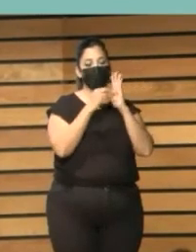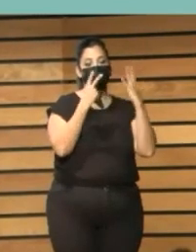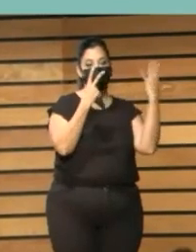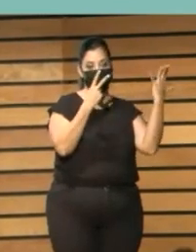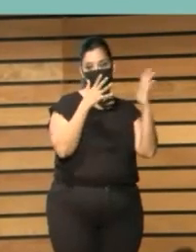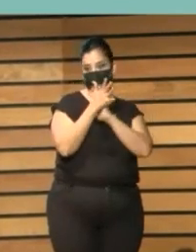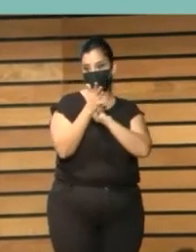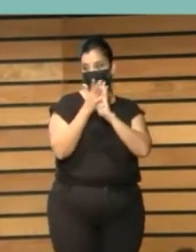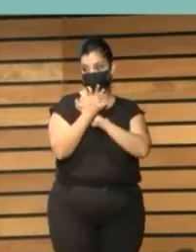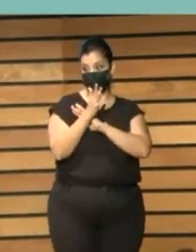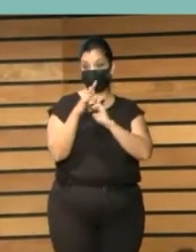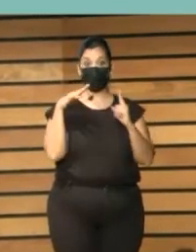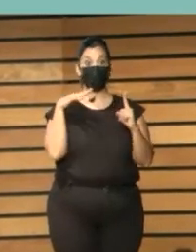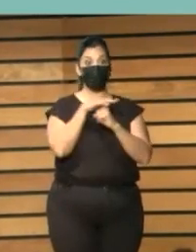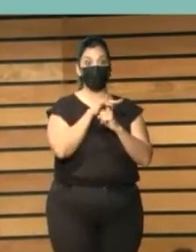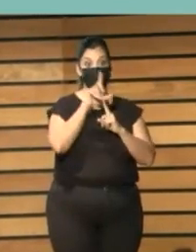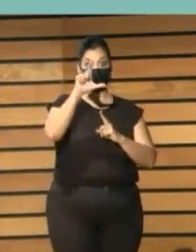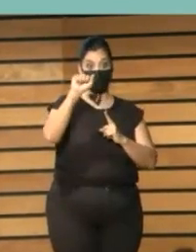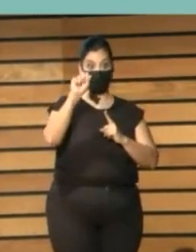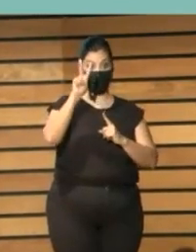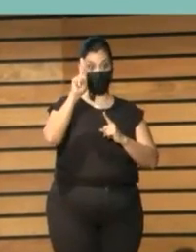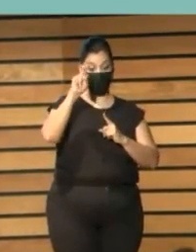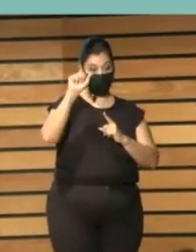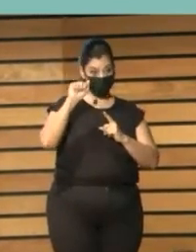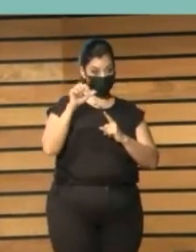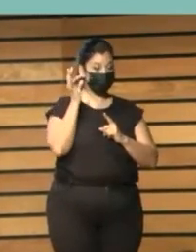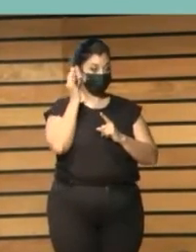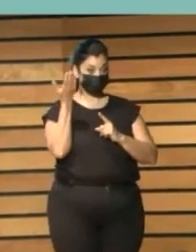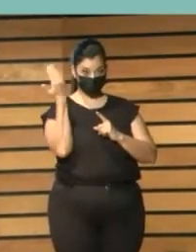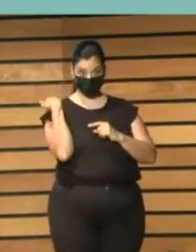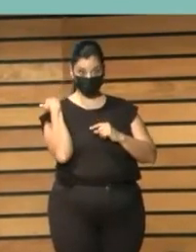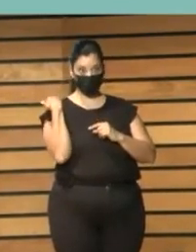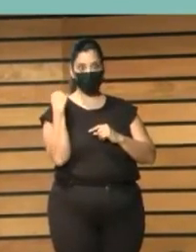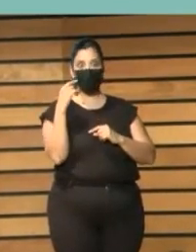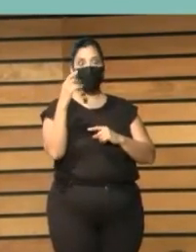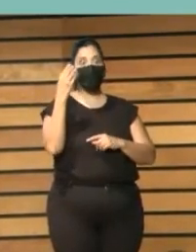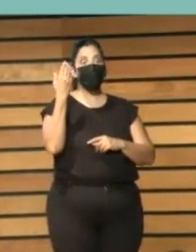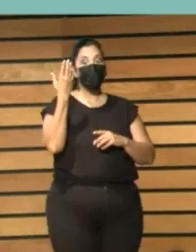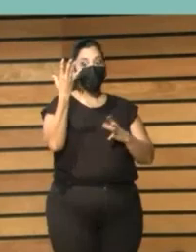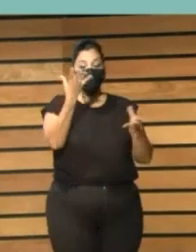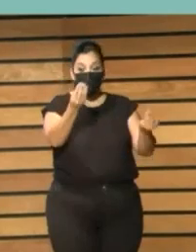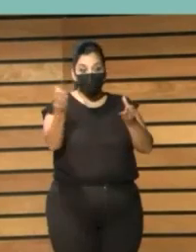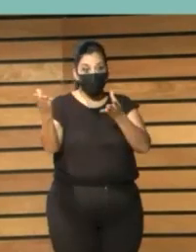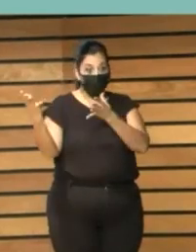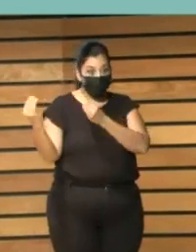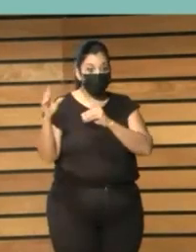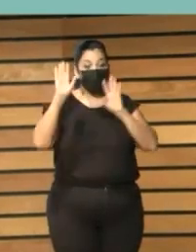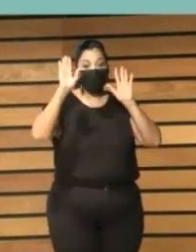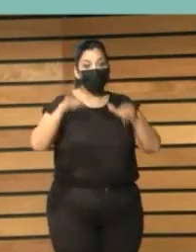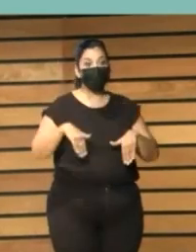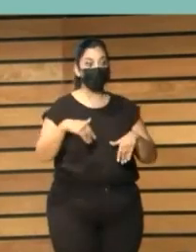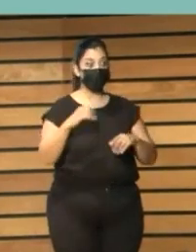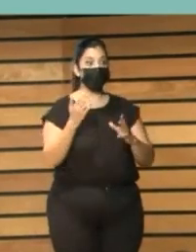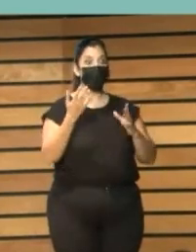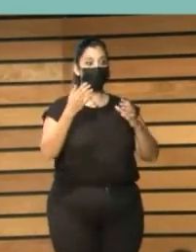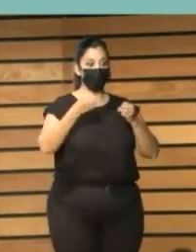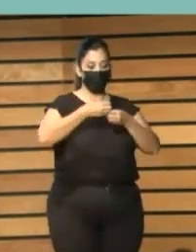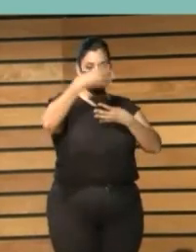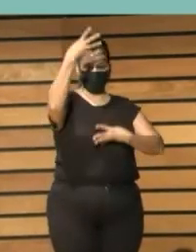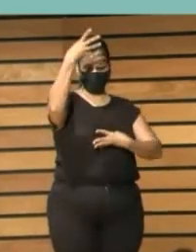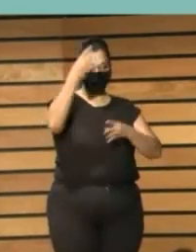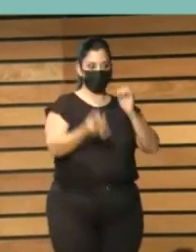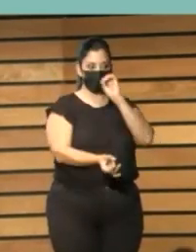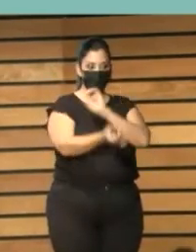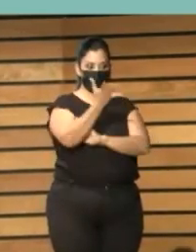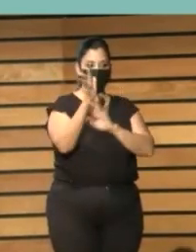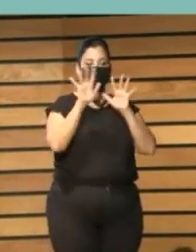que estaban en el foro de Laura Gallego pasaron a construir sus propios blogs. En esos